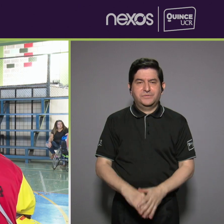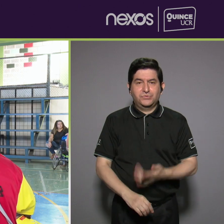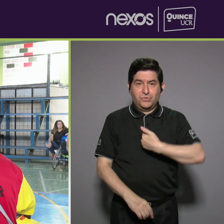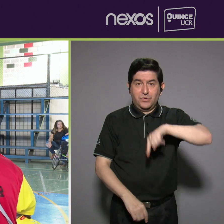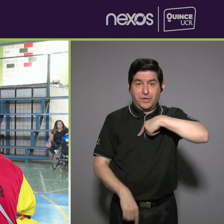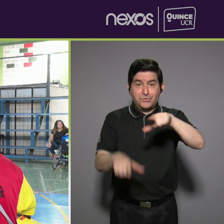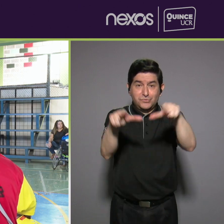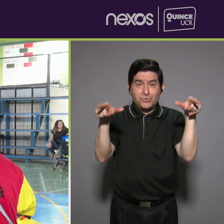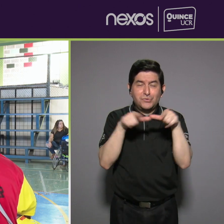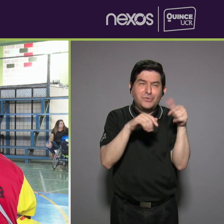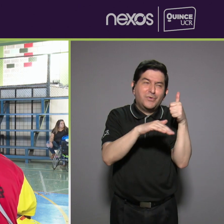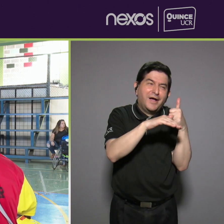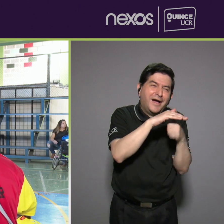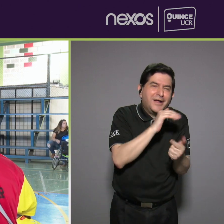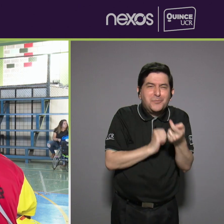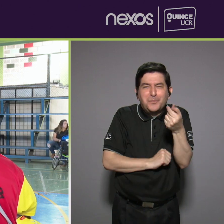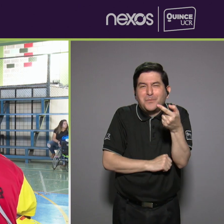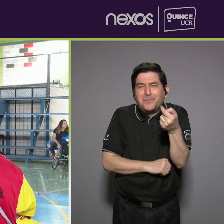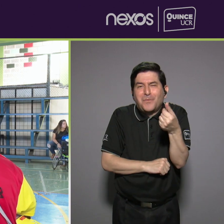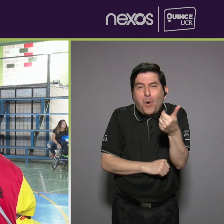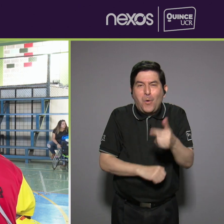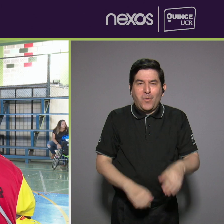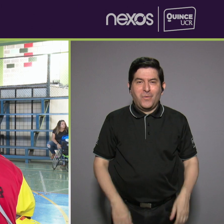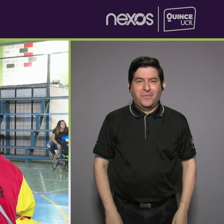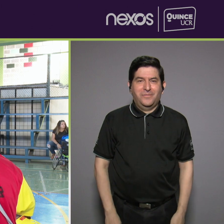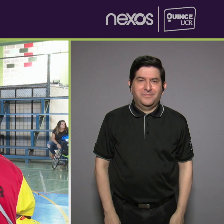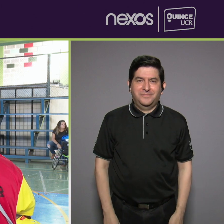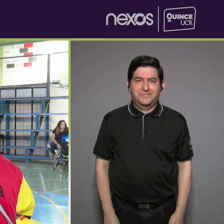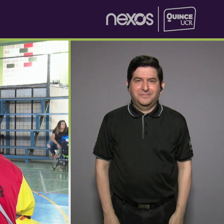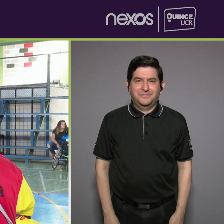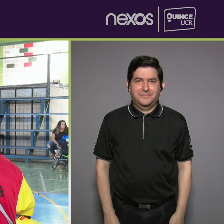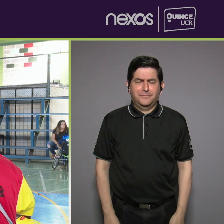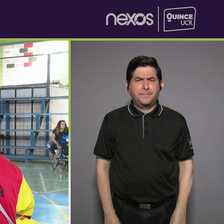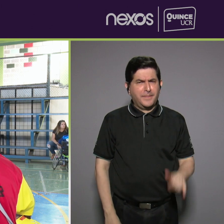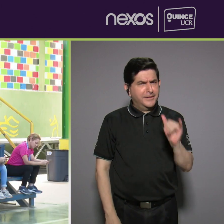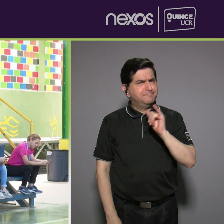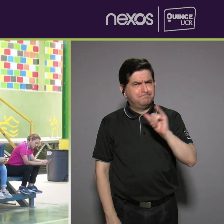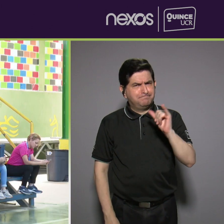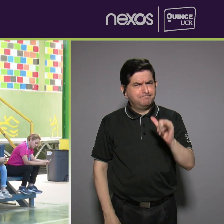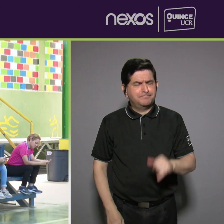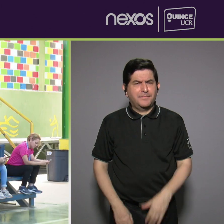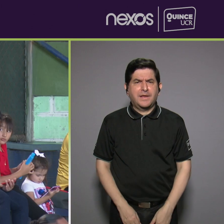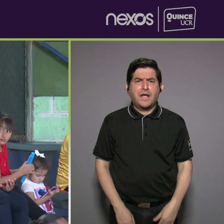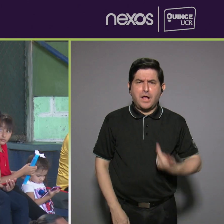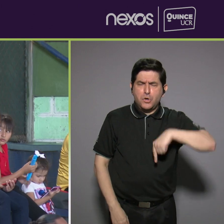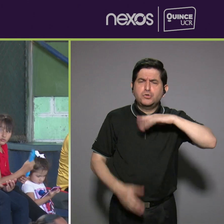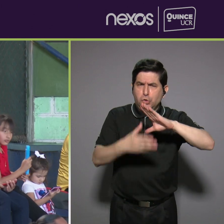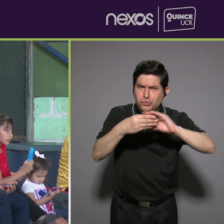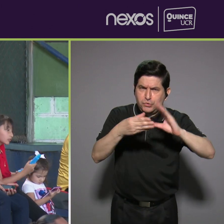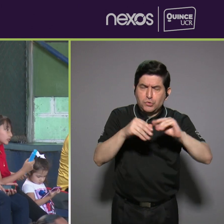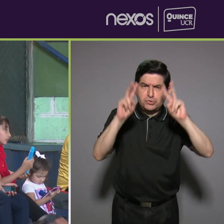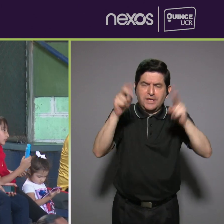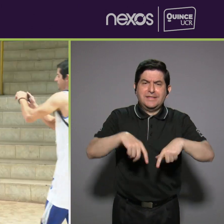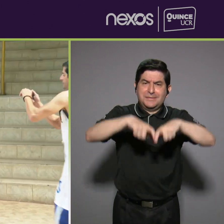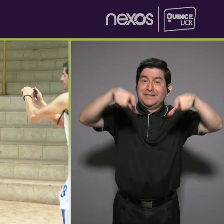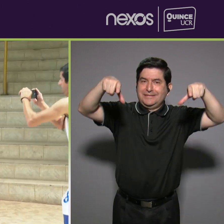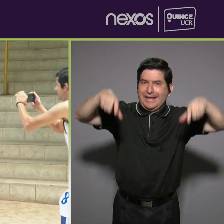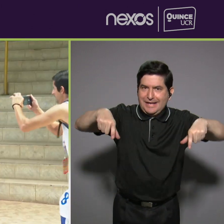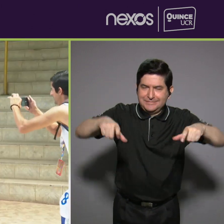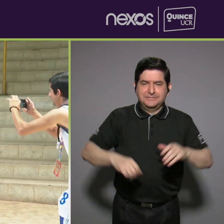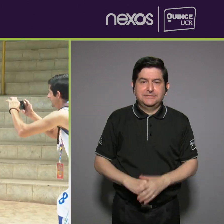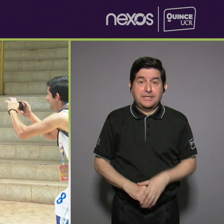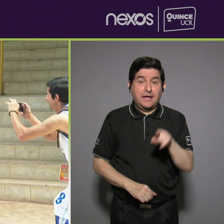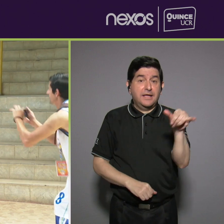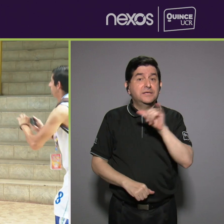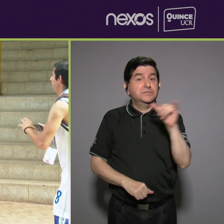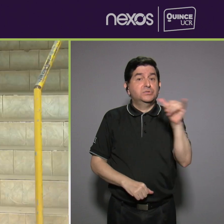ubicados creo que en un lugar un poquito escondido verdad también las observaciones que hemos hecho con el tema de cancha porque eso